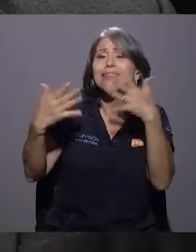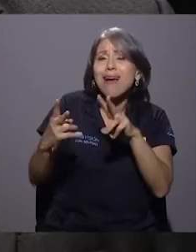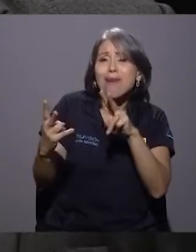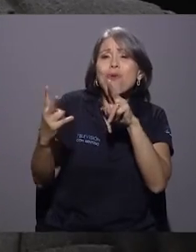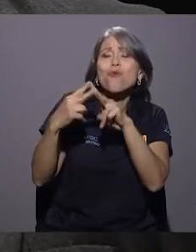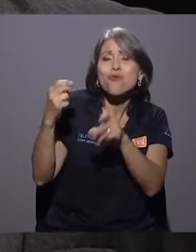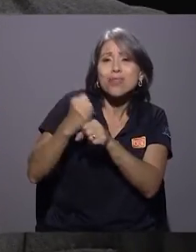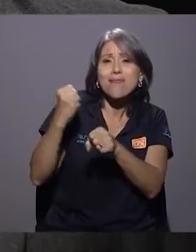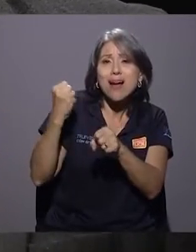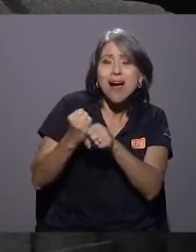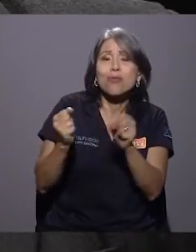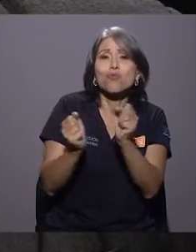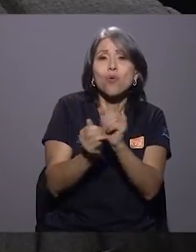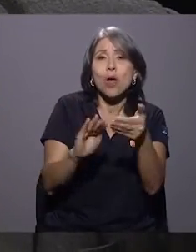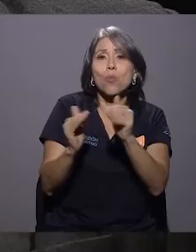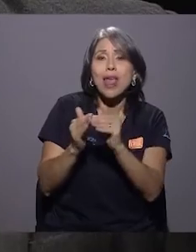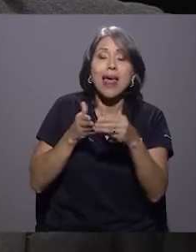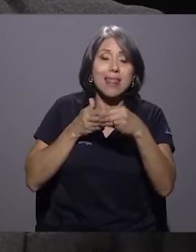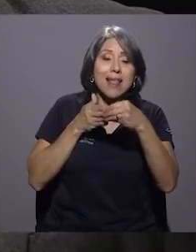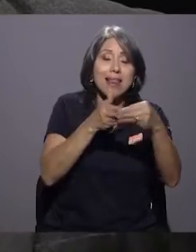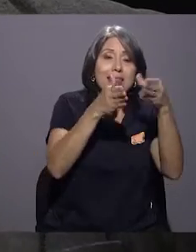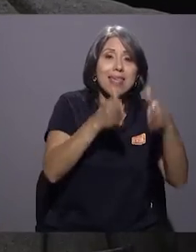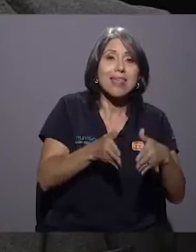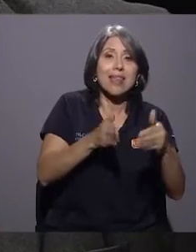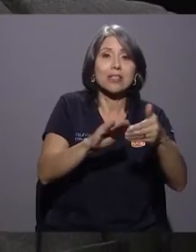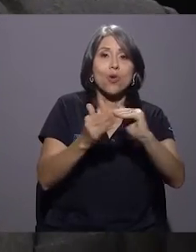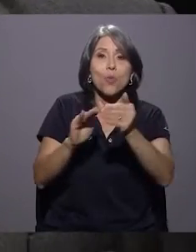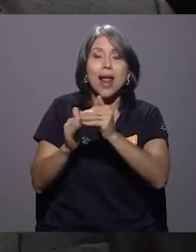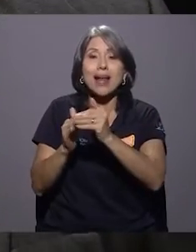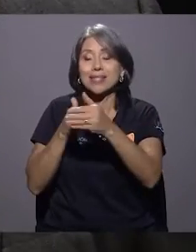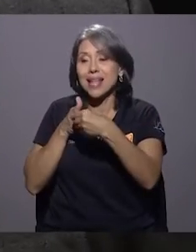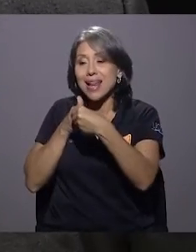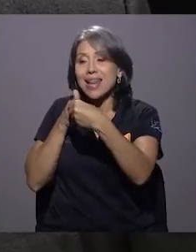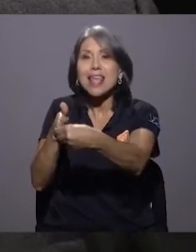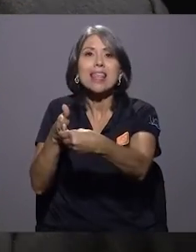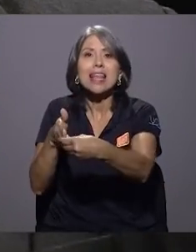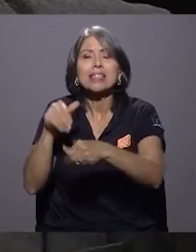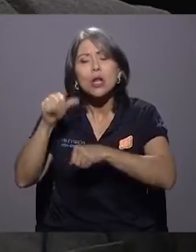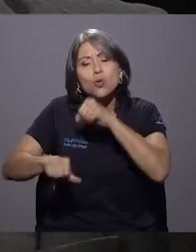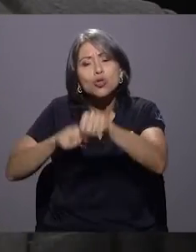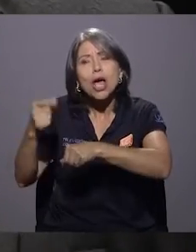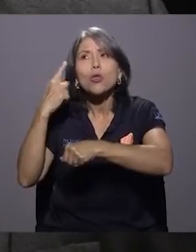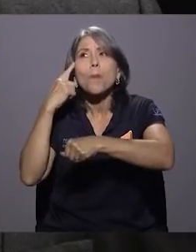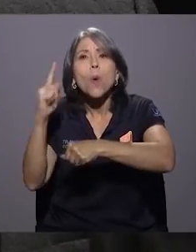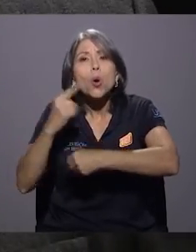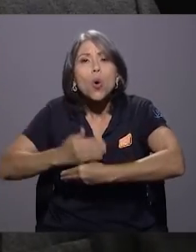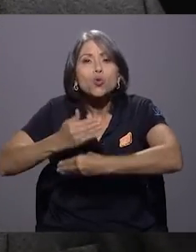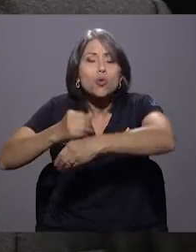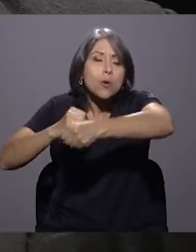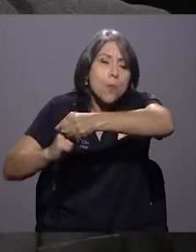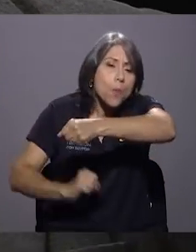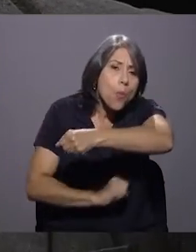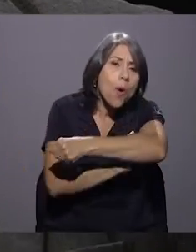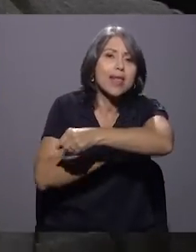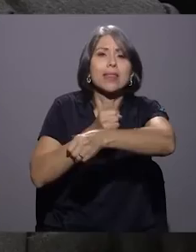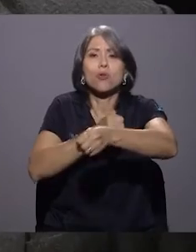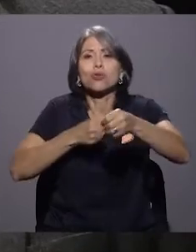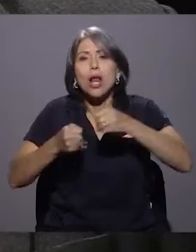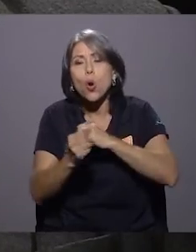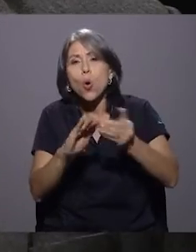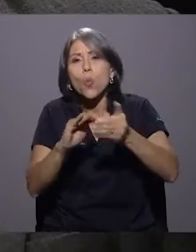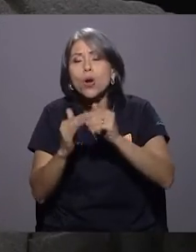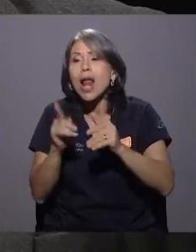a la par de la comunidad, los líderes comunales, los líderes que han estado luchando por el puente, por el salón comunal, por la plaza de deportes.